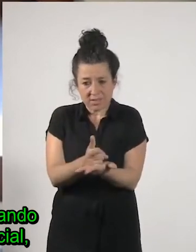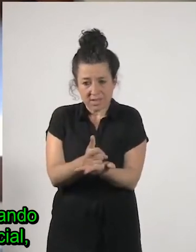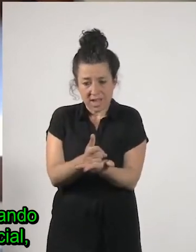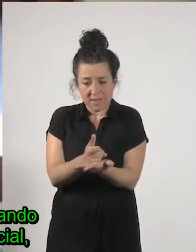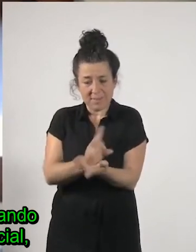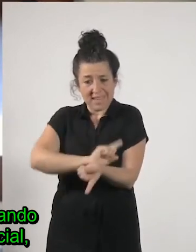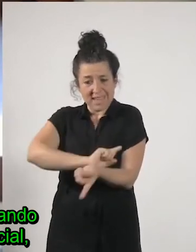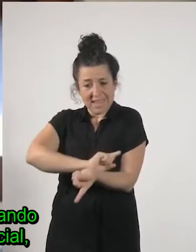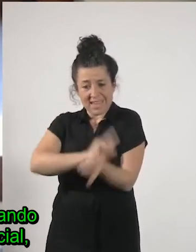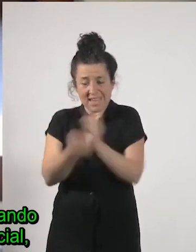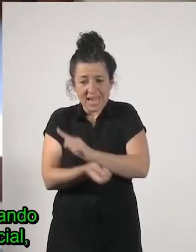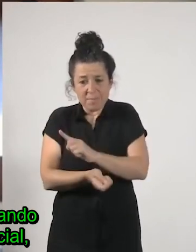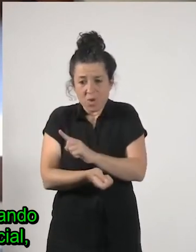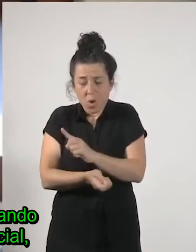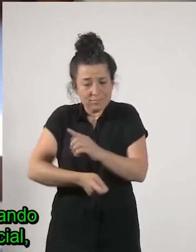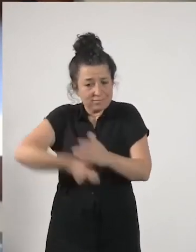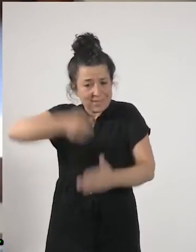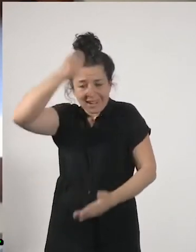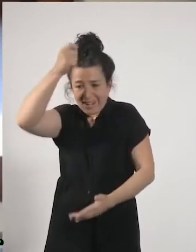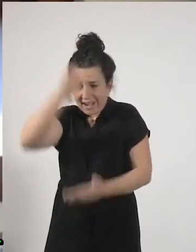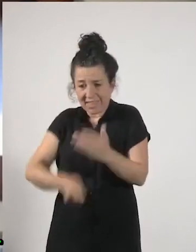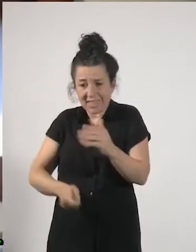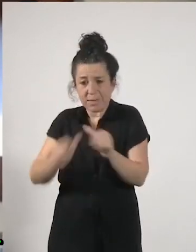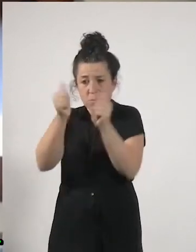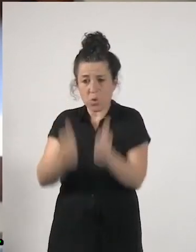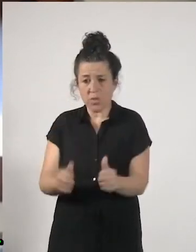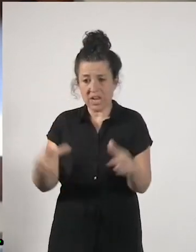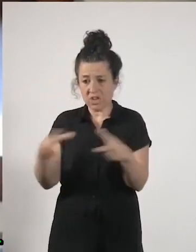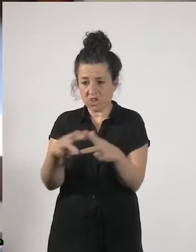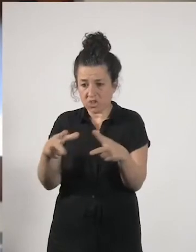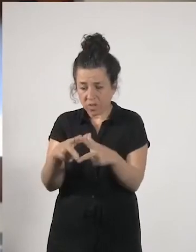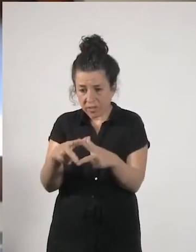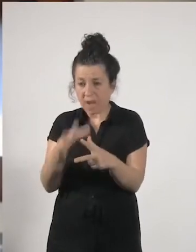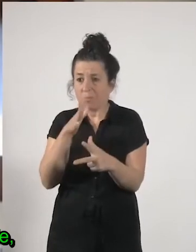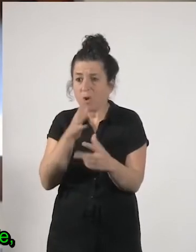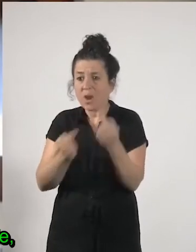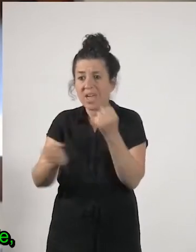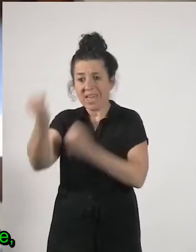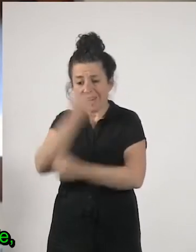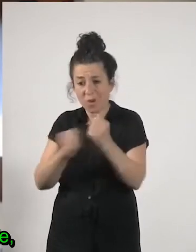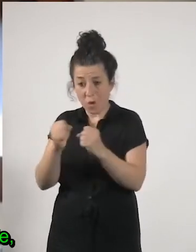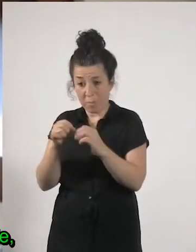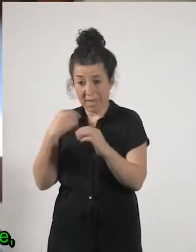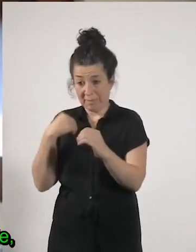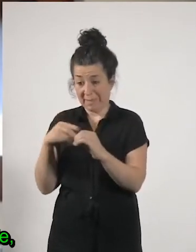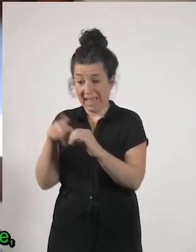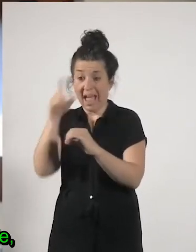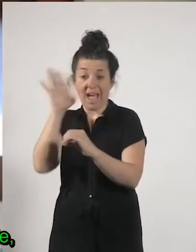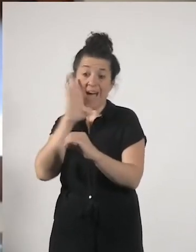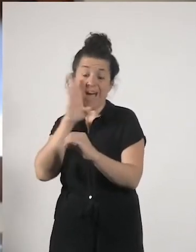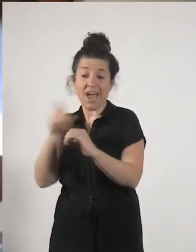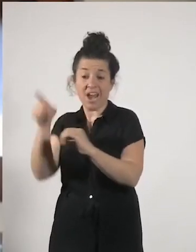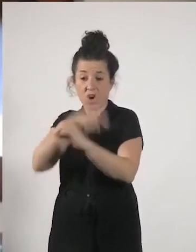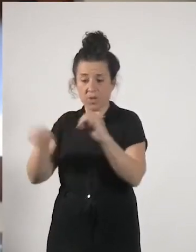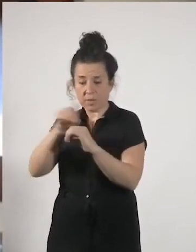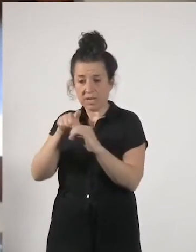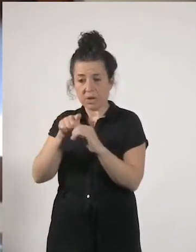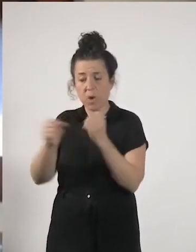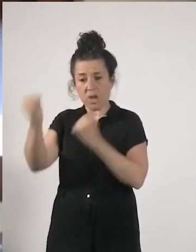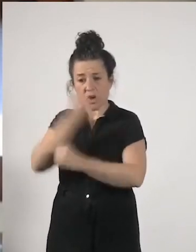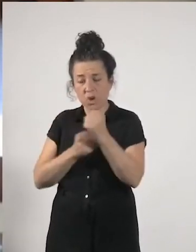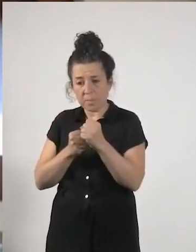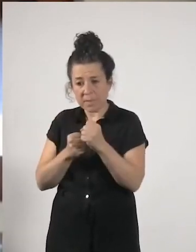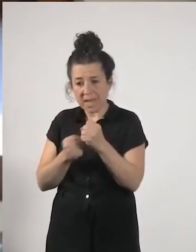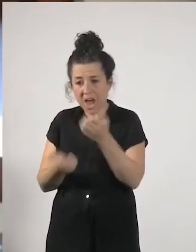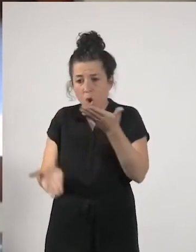radical de modelo social por esa economía de la rosquilla por una sociedad justa y sostenible que ponga